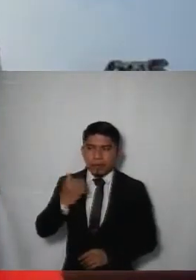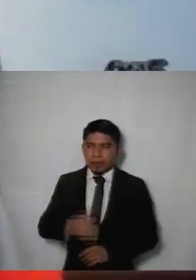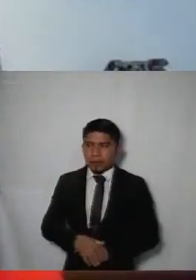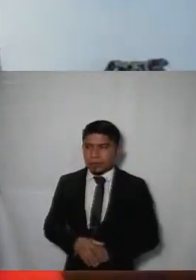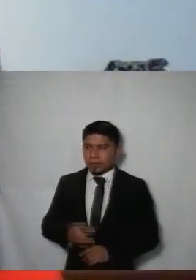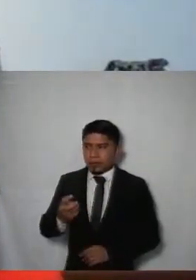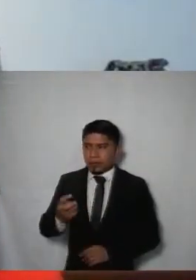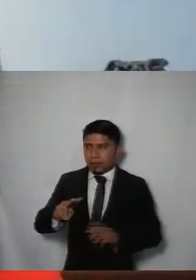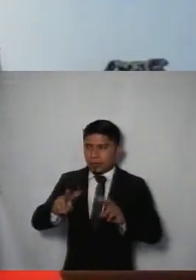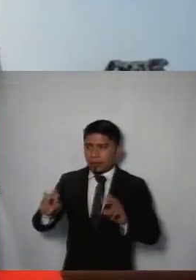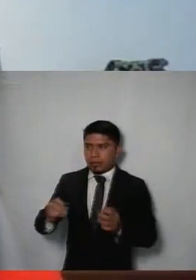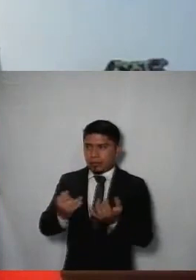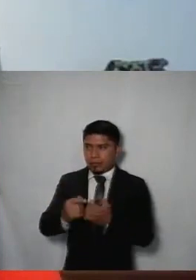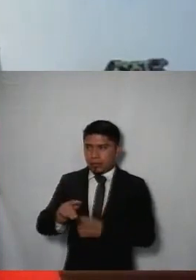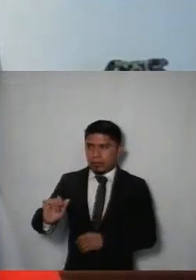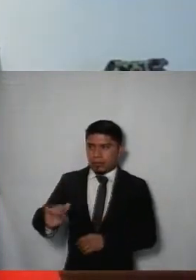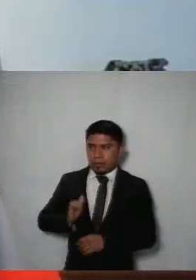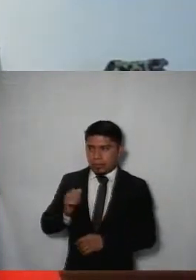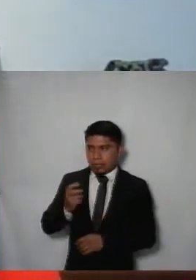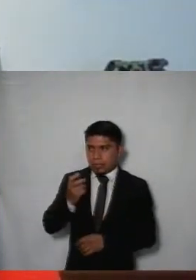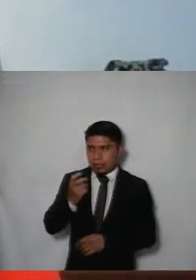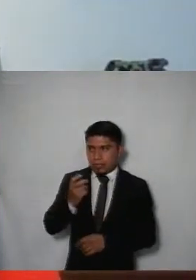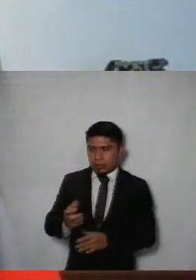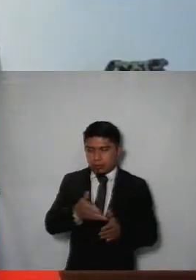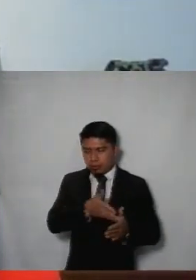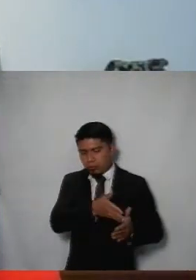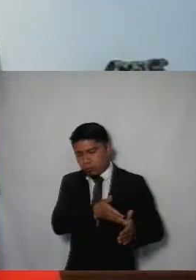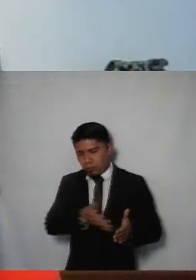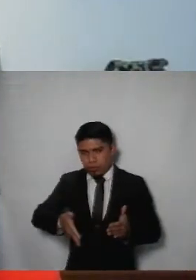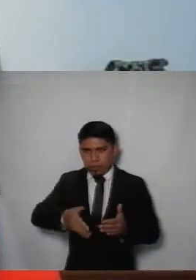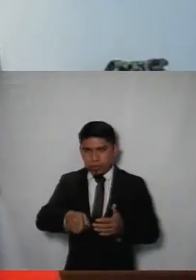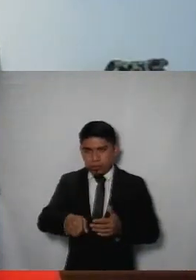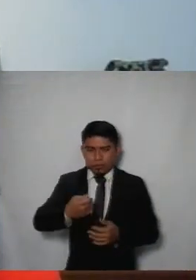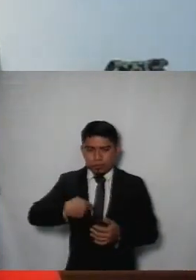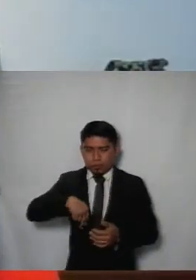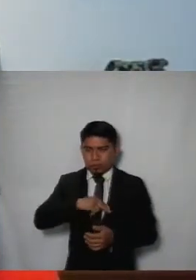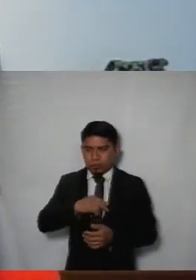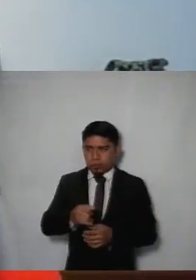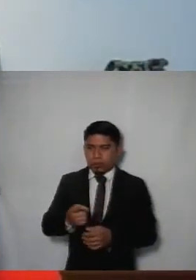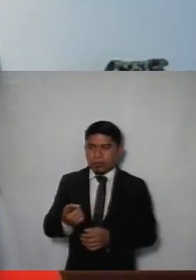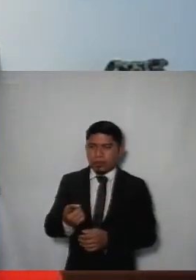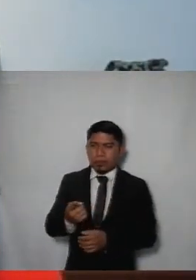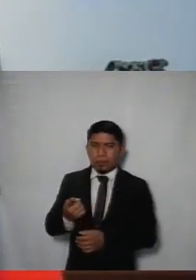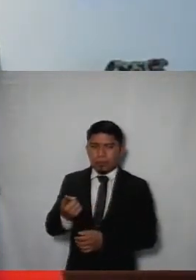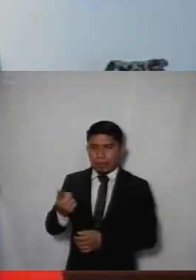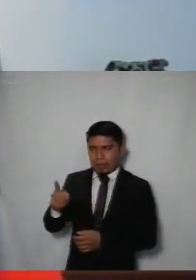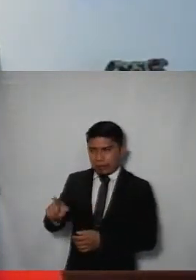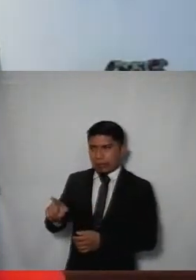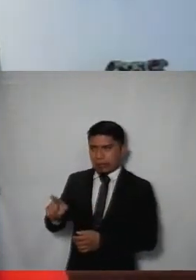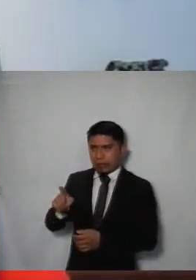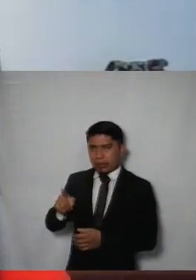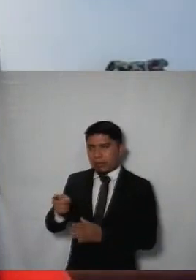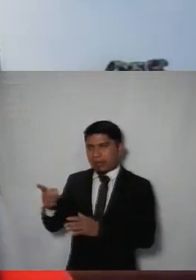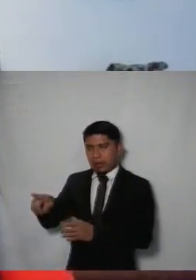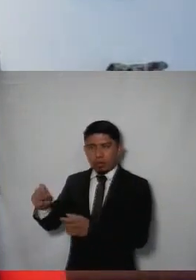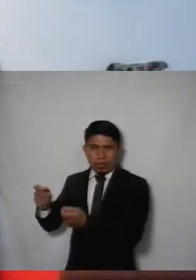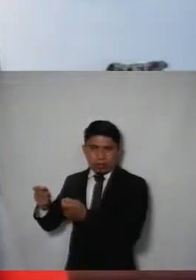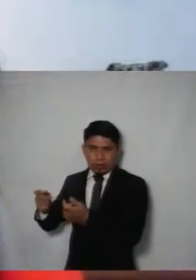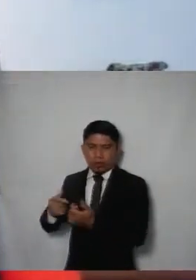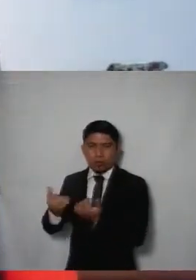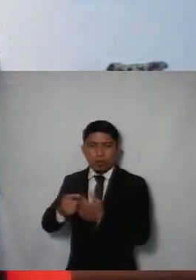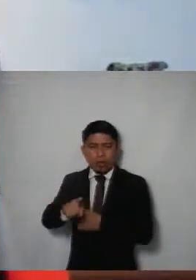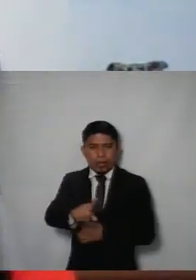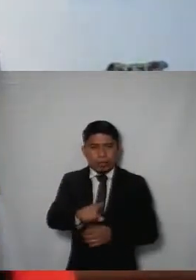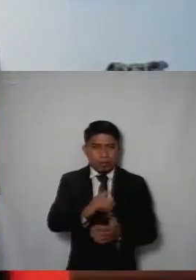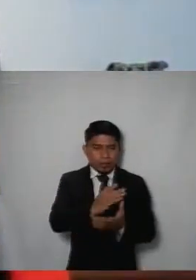Bueno en esta ocasión también aprovechar este bloque en el que nos encontramos que es el de ordena y dar vista para señalar que justamente